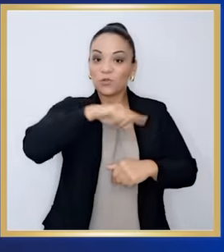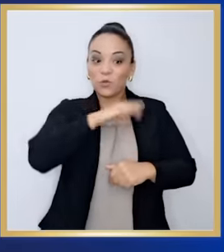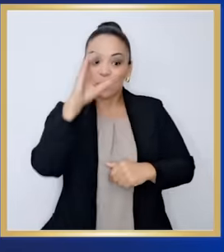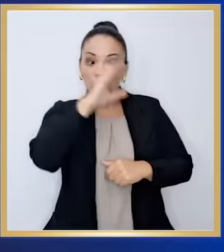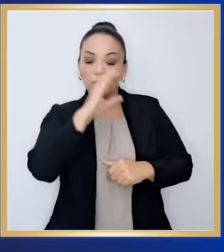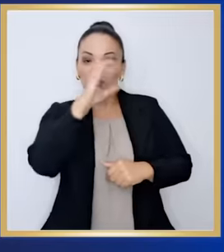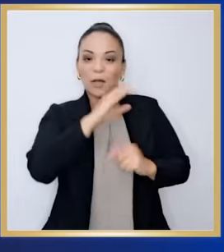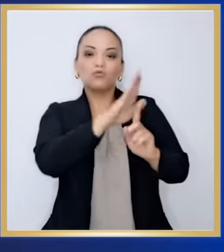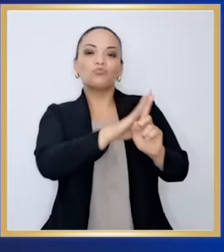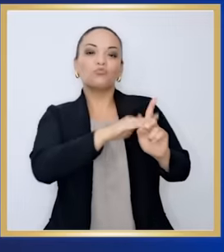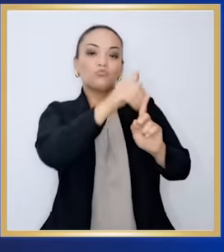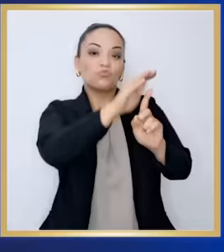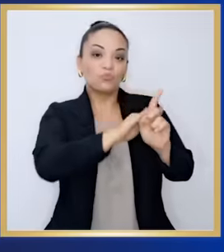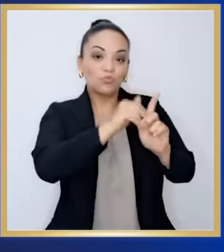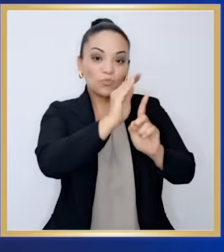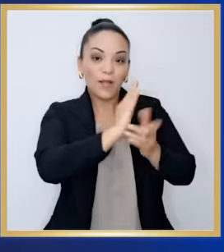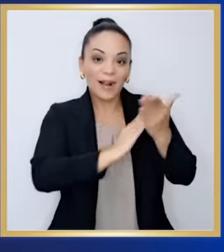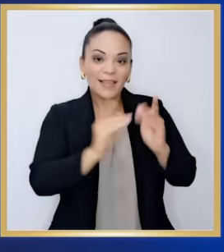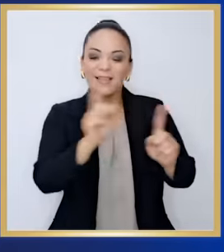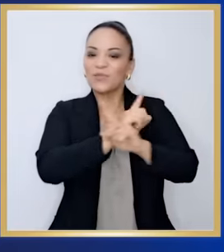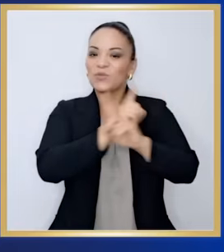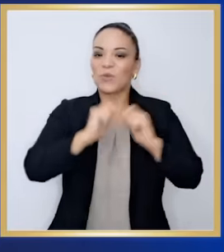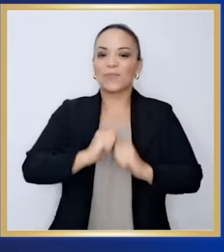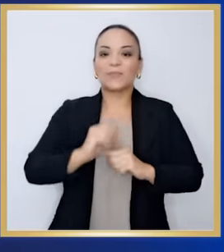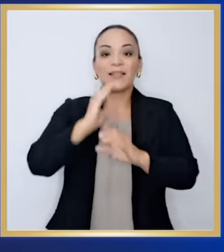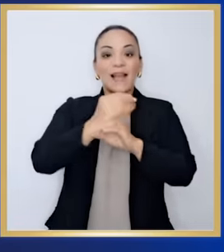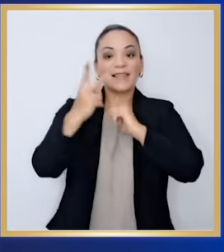Y no buscamos endulzarle el oído a nadie.